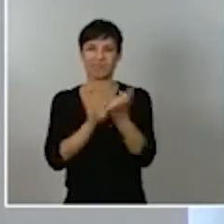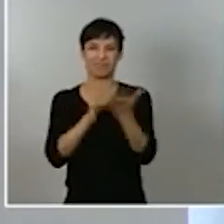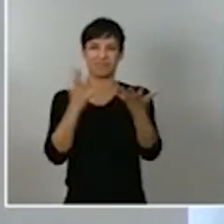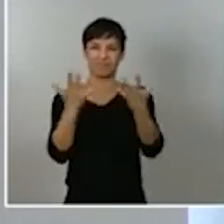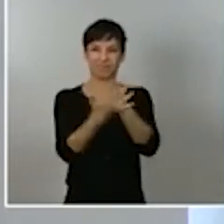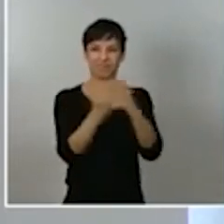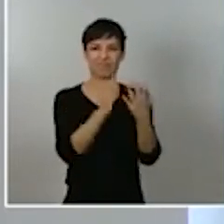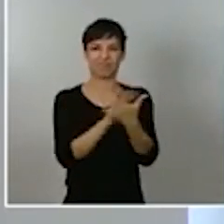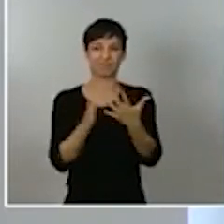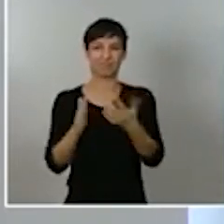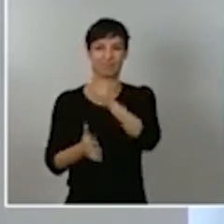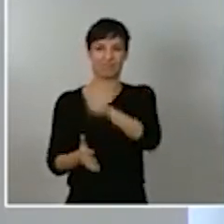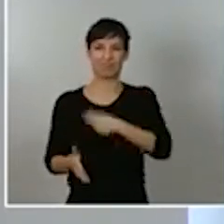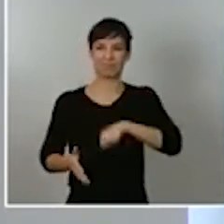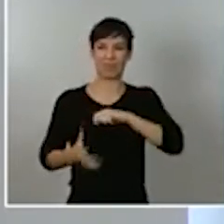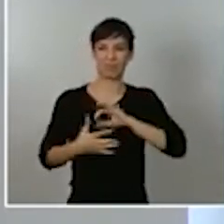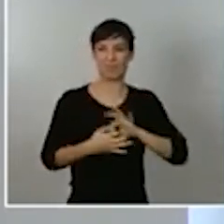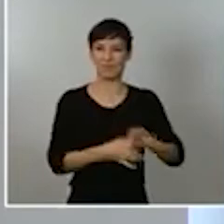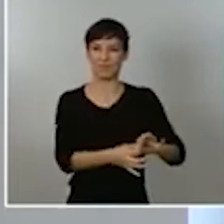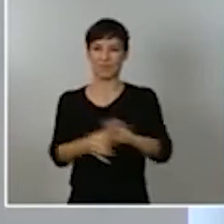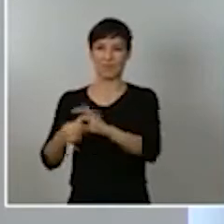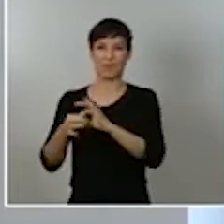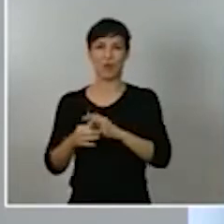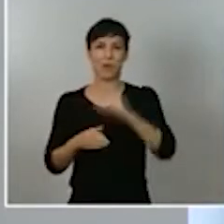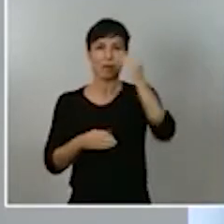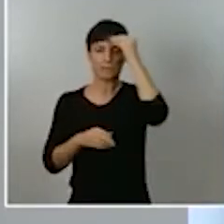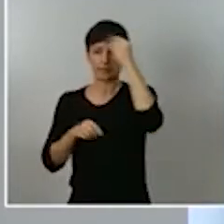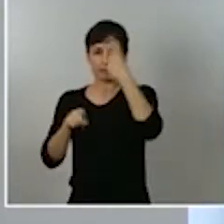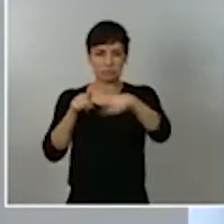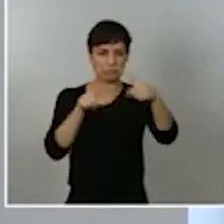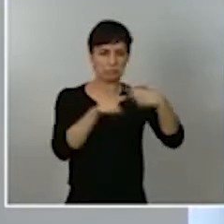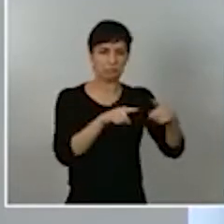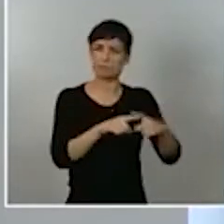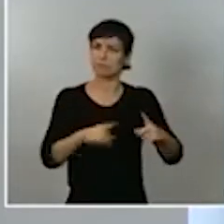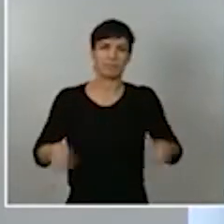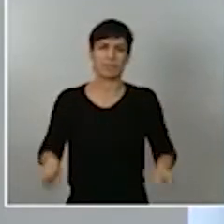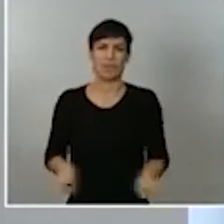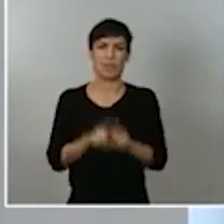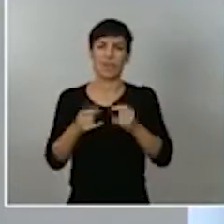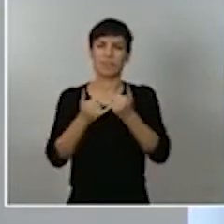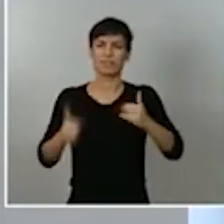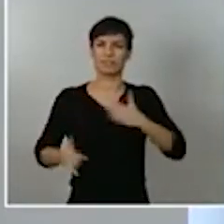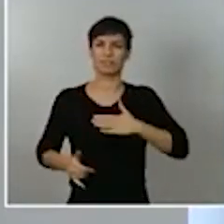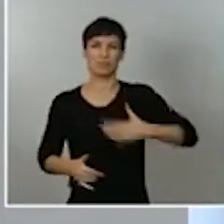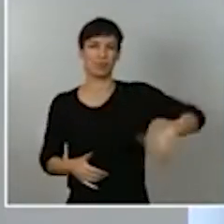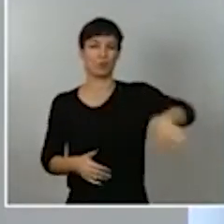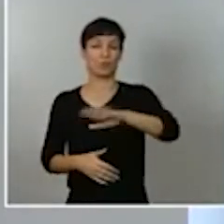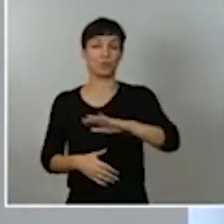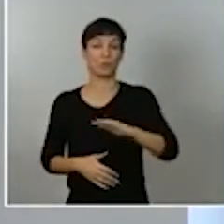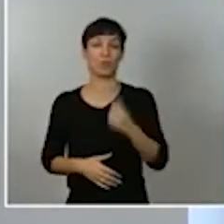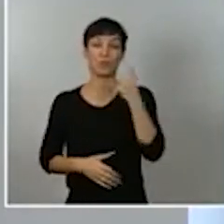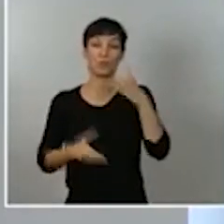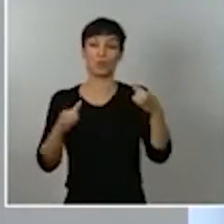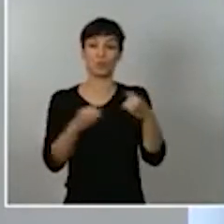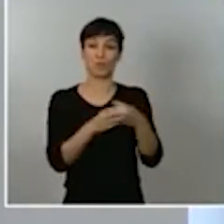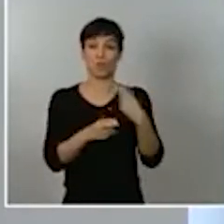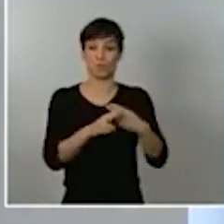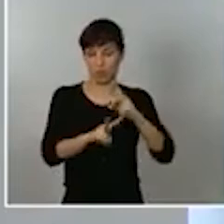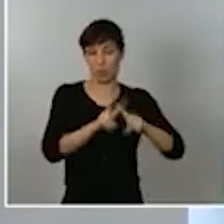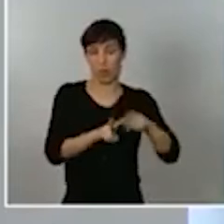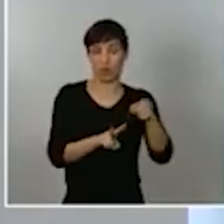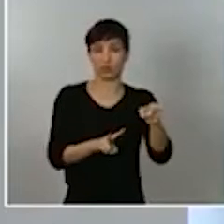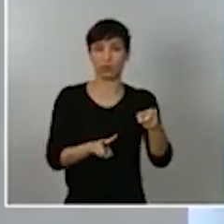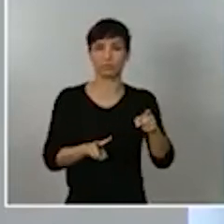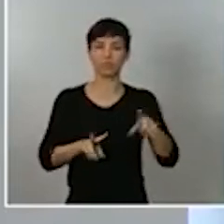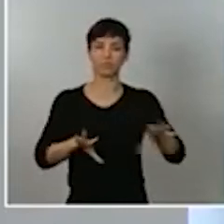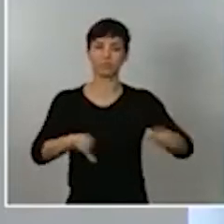los españoles los que pensamos diferentes pero es la fiesta de todos. Pero hay un partido político en concreto Vox que patrimonializa